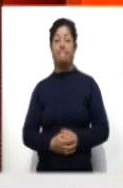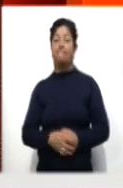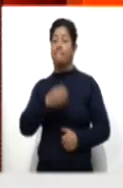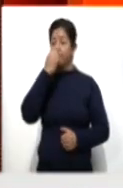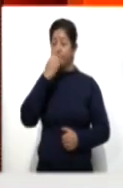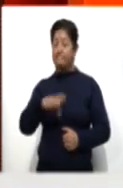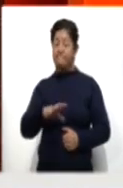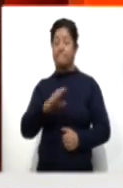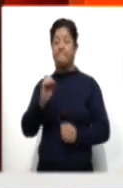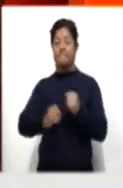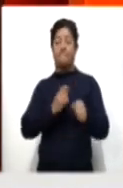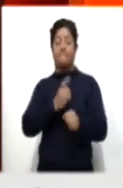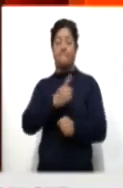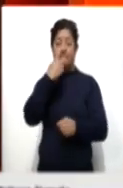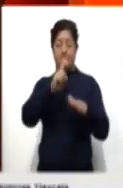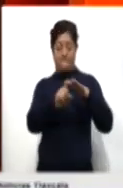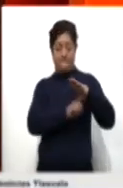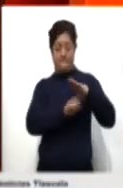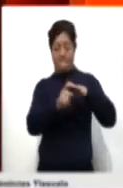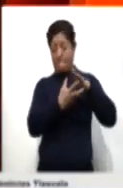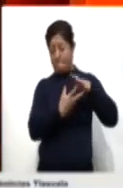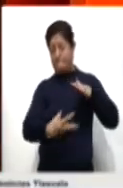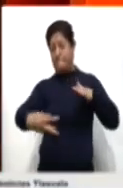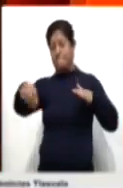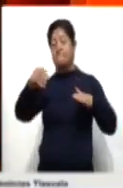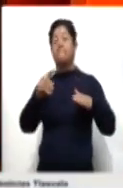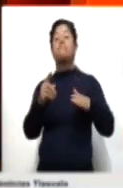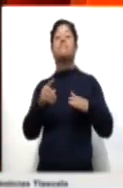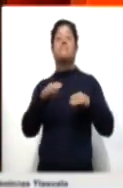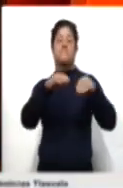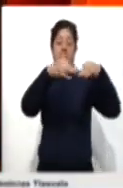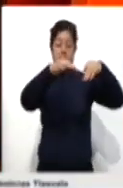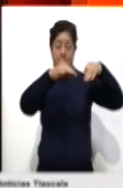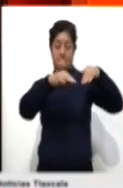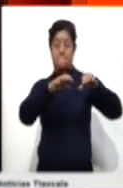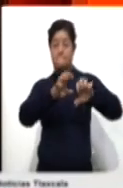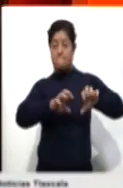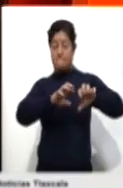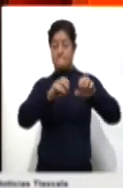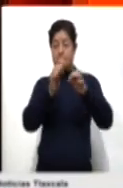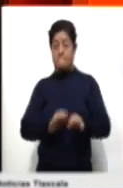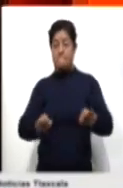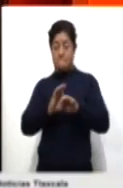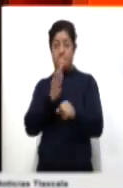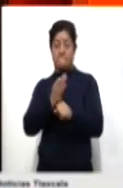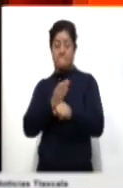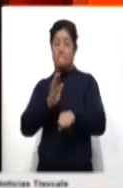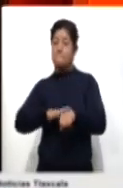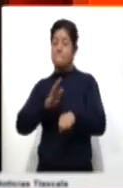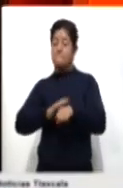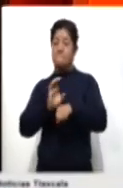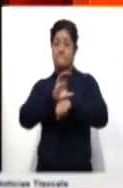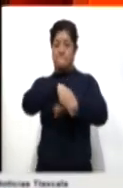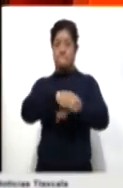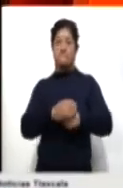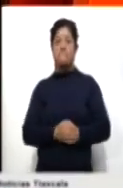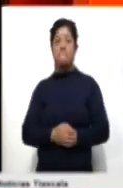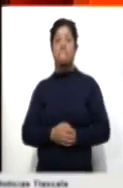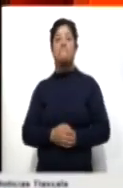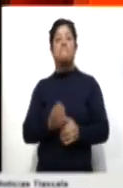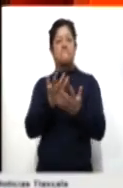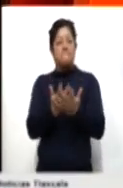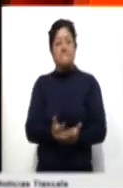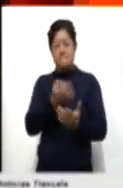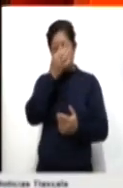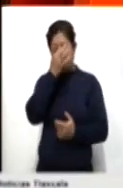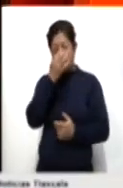Excelente opción para digitalizar los documentos que son importantes, sobre todo en esta temporada de inscripciones. Es momento de hacer una pausa,